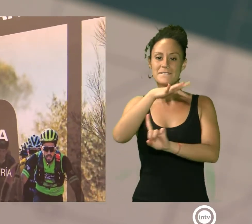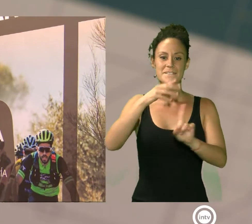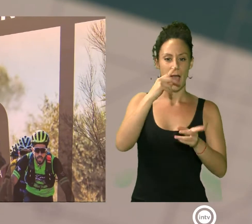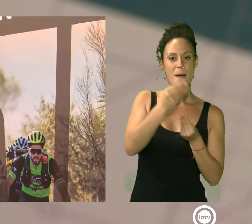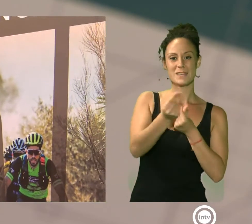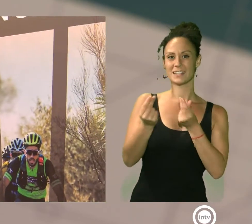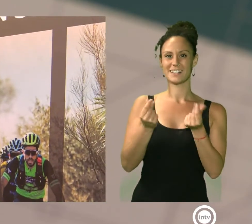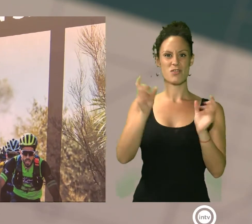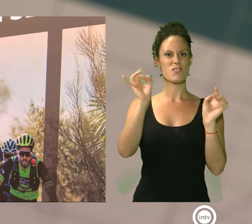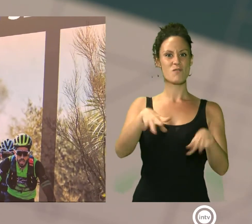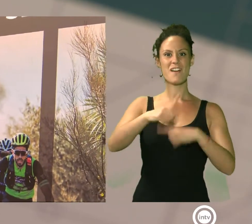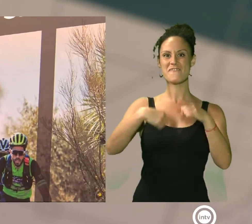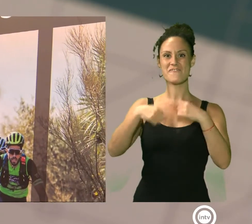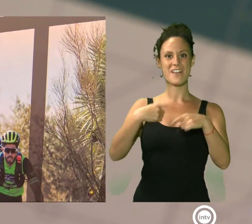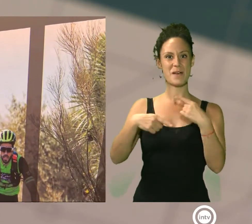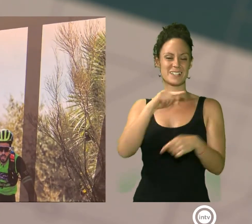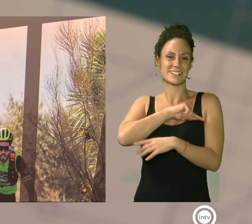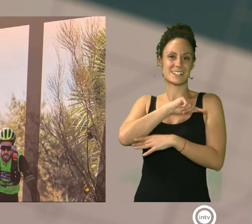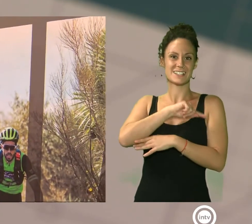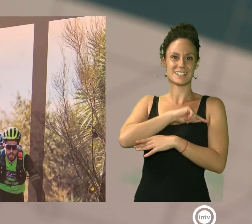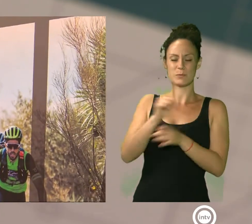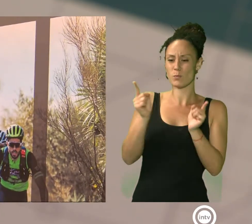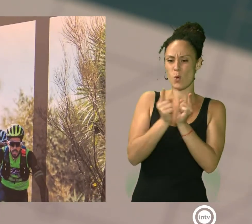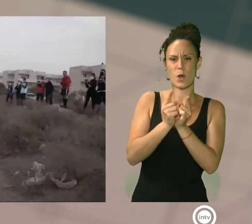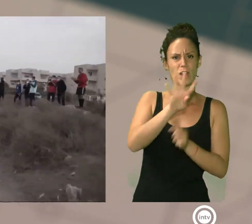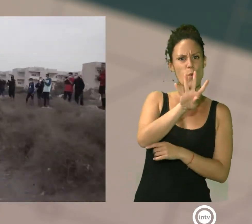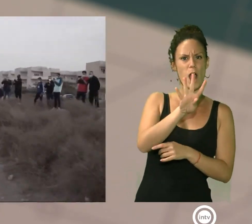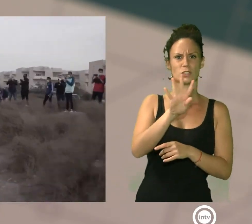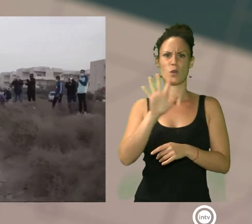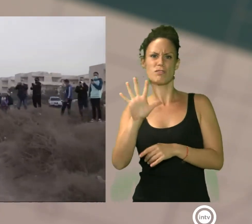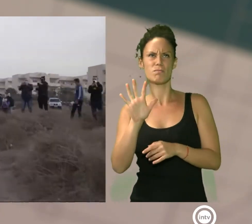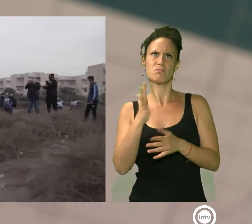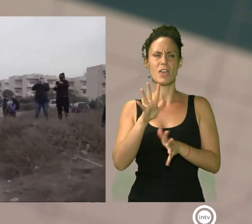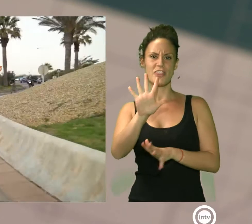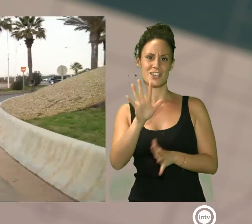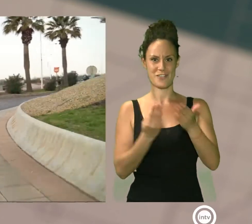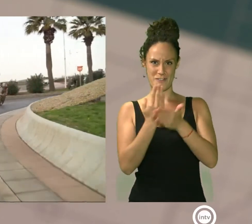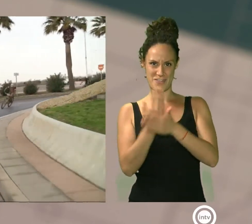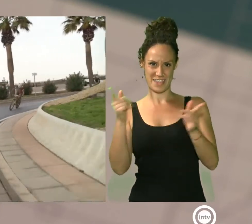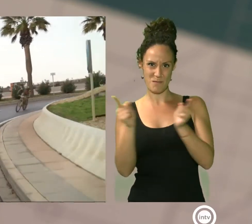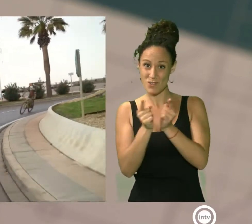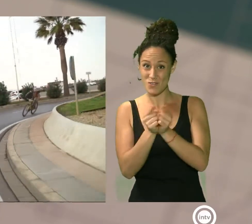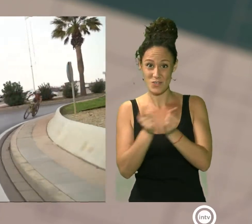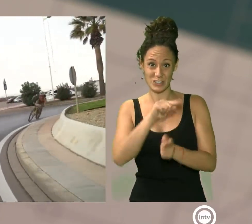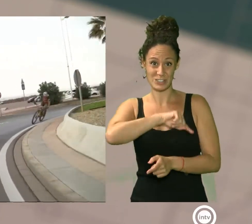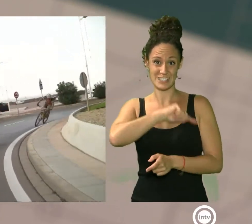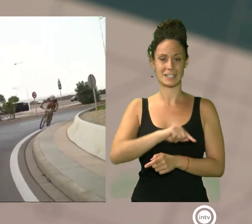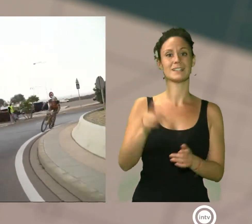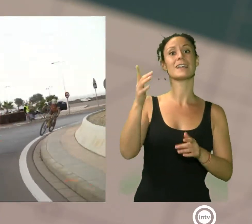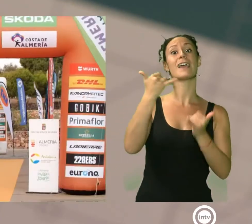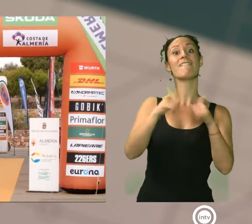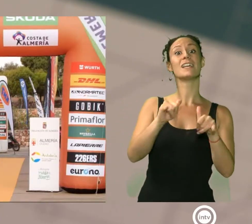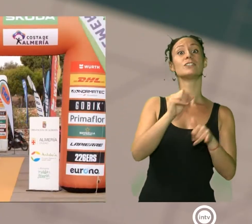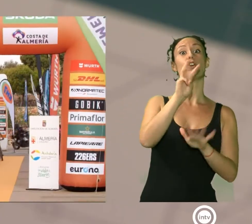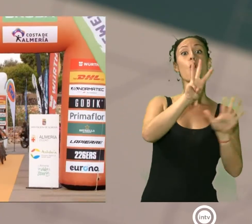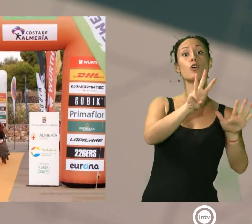y se te hacen casi casi cortos, ¿no? Estos cuatro o cinco días que vamos a estar juntos. El evento, que se celebrará del 8 al 12 de diciembre, reforzará